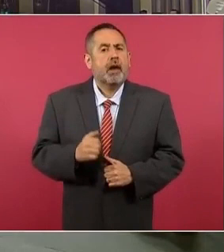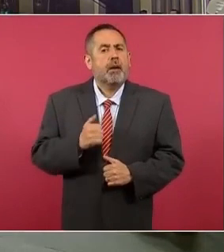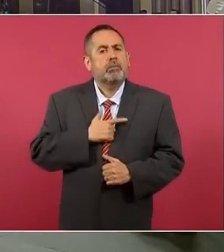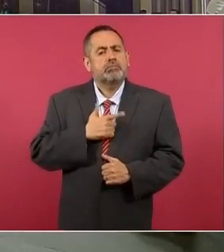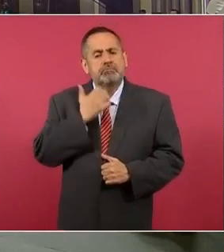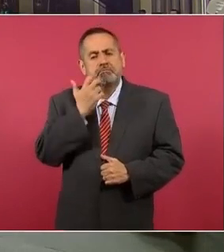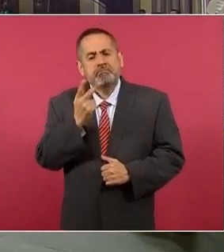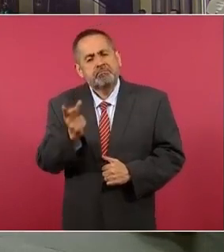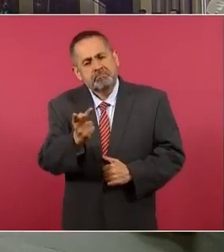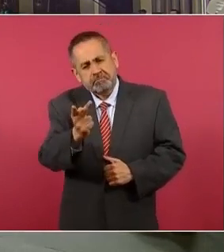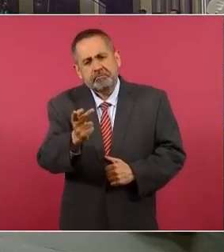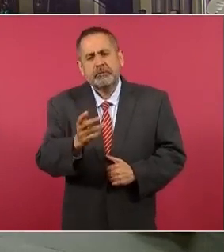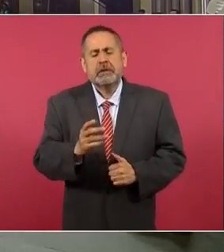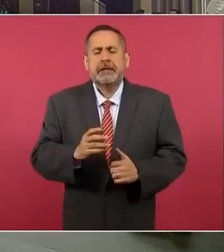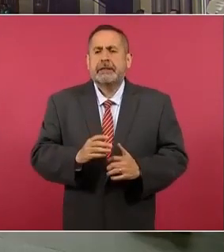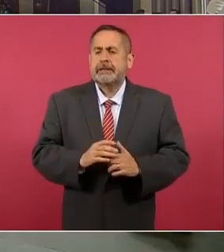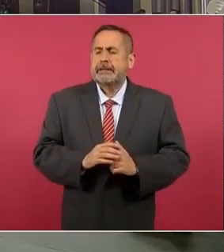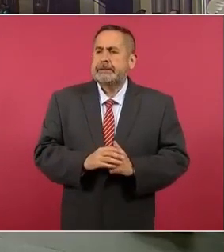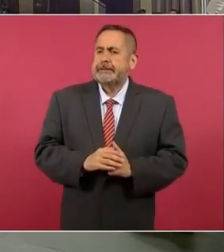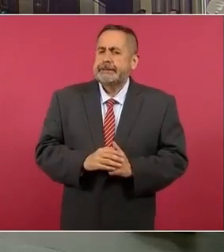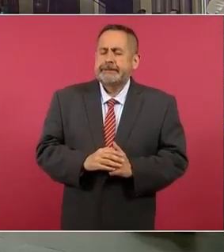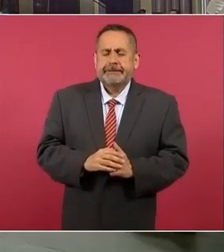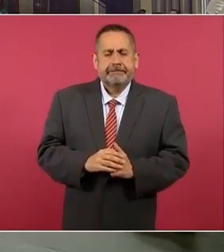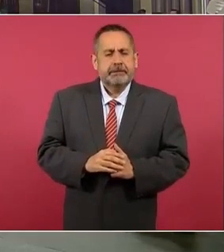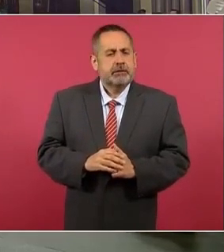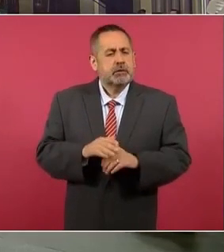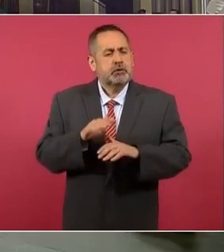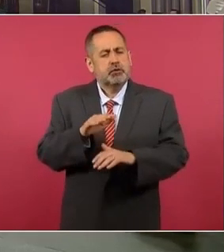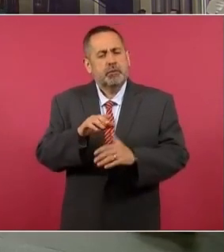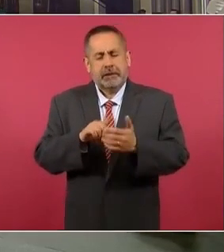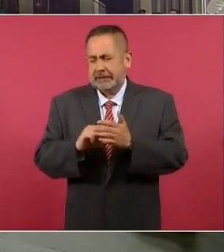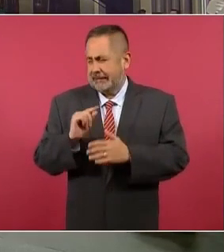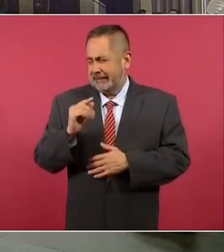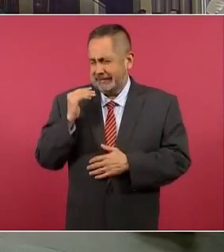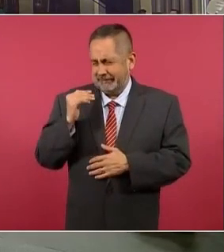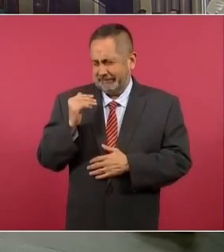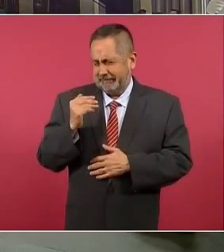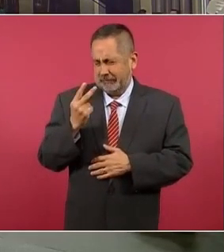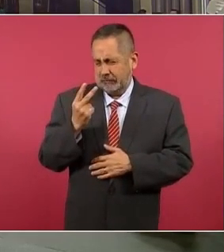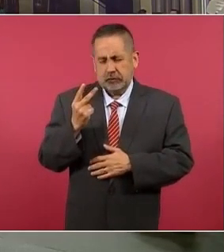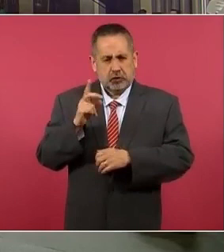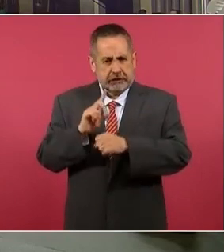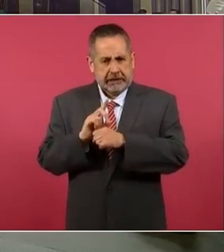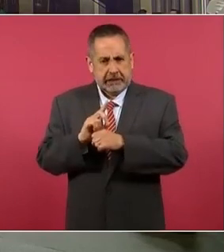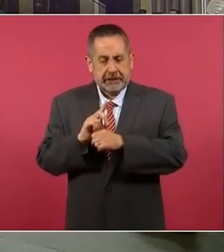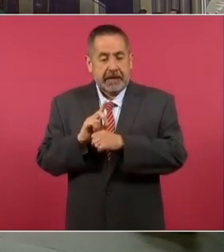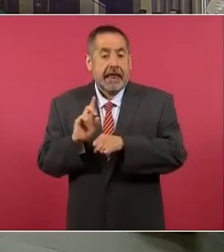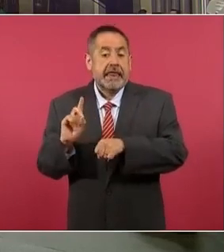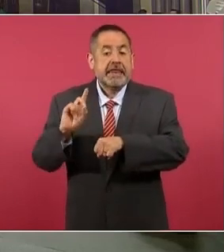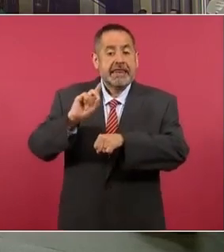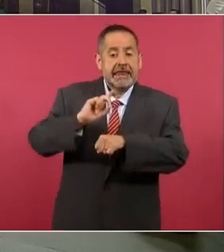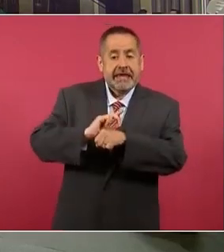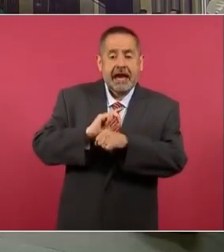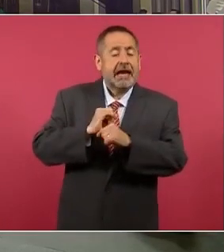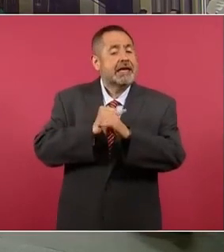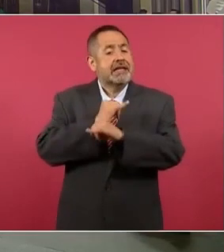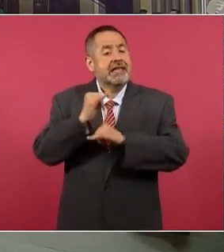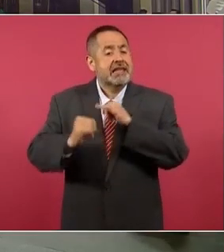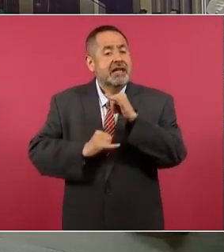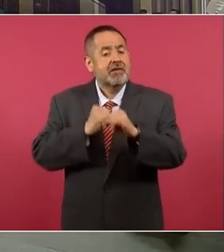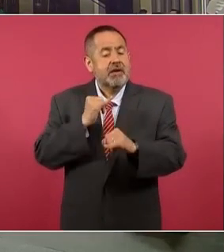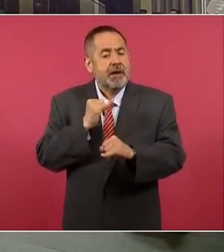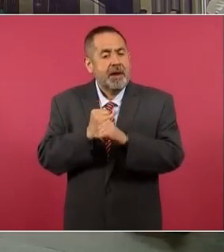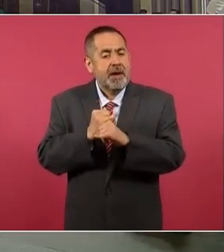preguntarle, señor presidente, hace unos días, dos exactamente, se conmemoró el Día Internacional para la